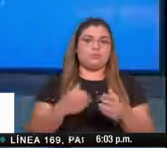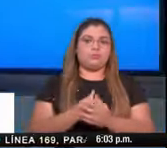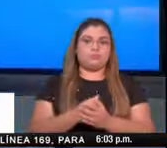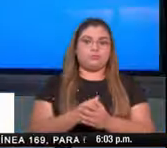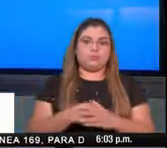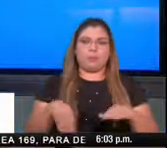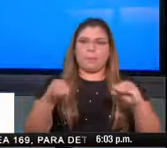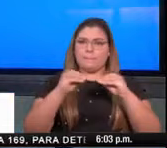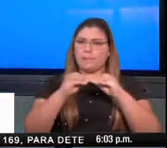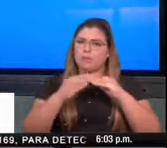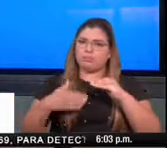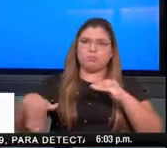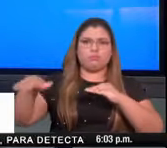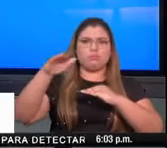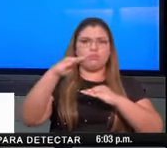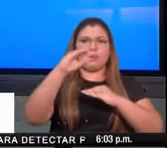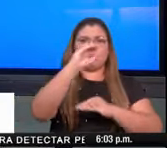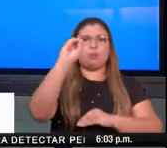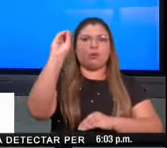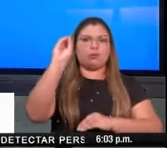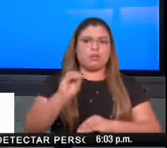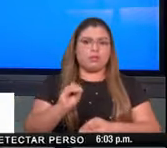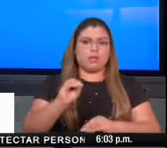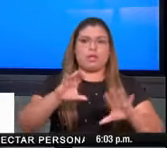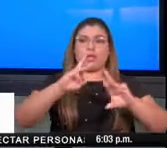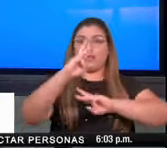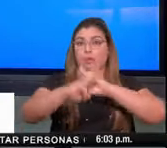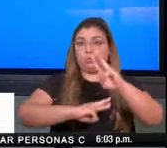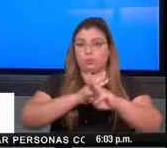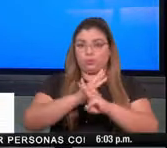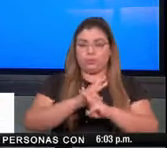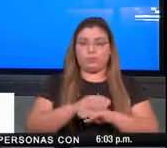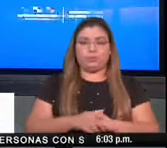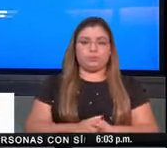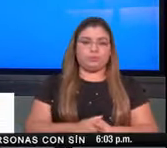encima del porcentaje global.